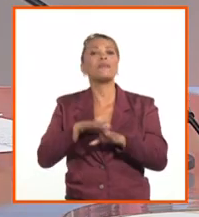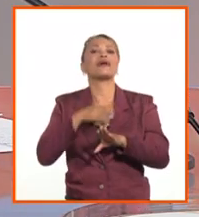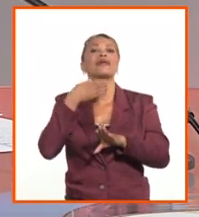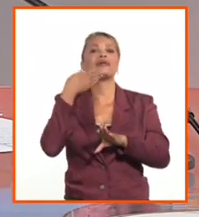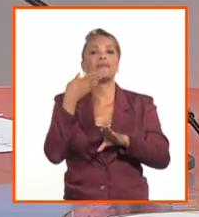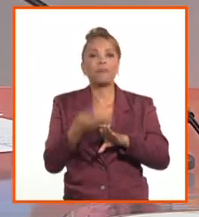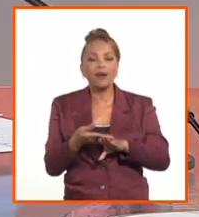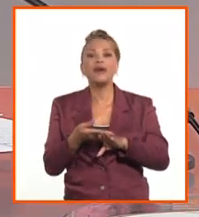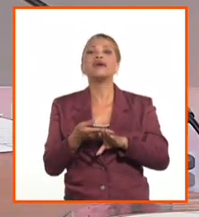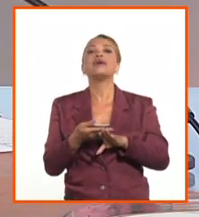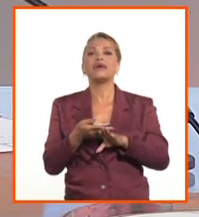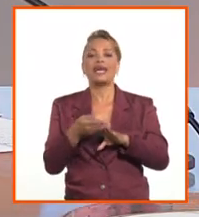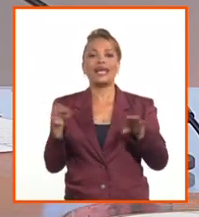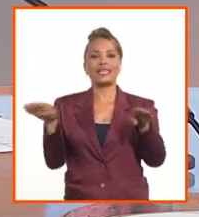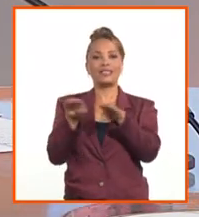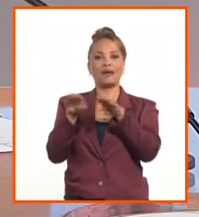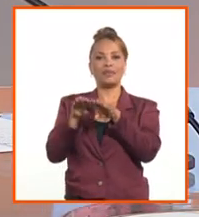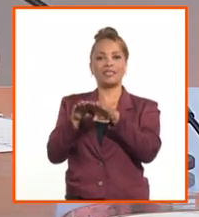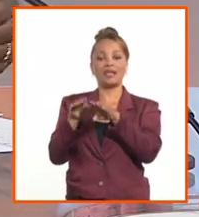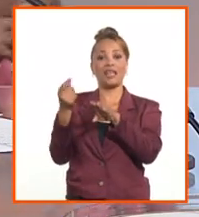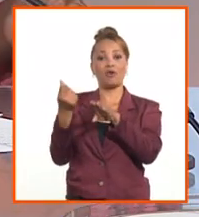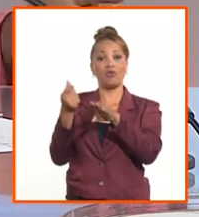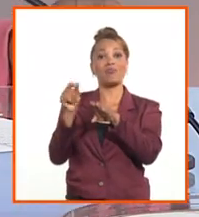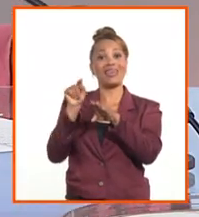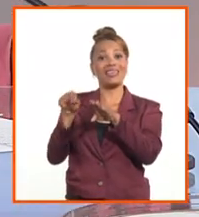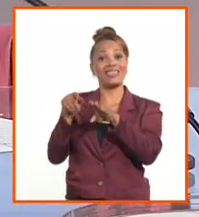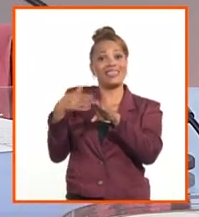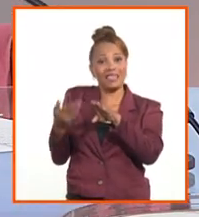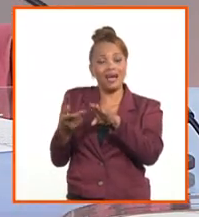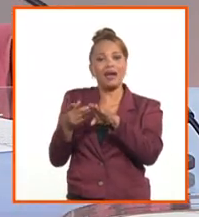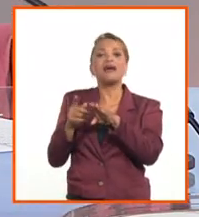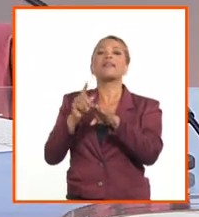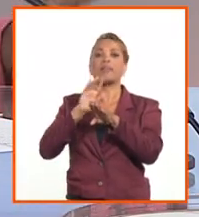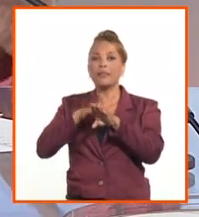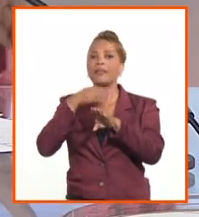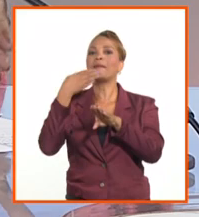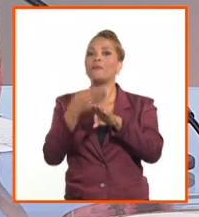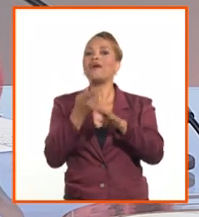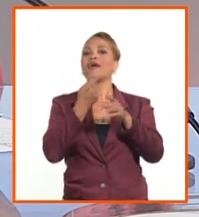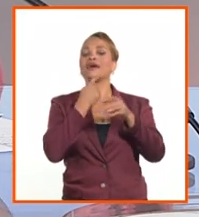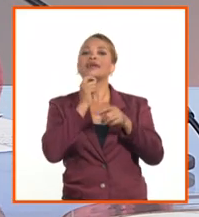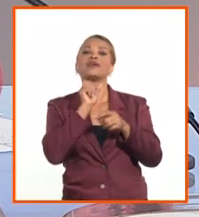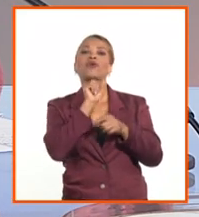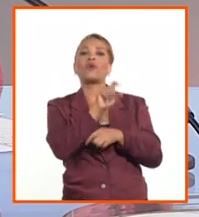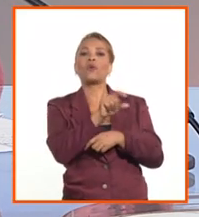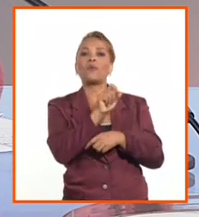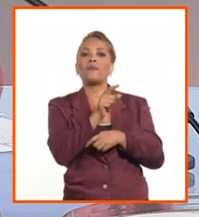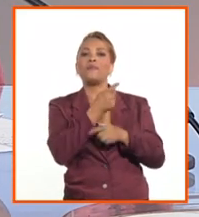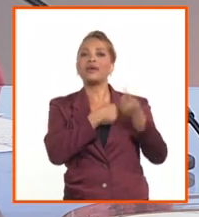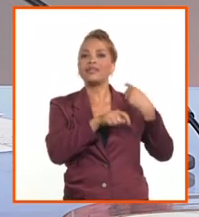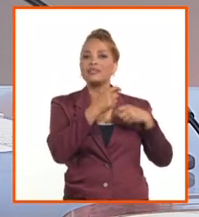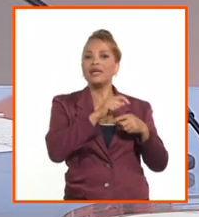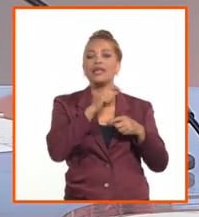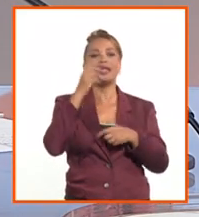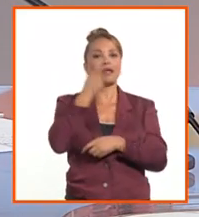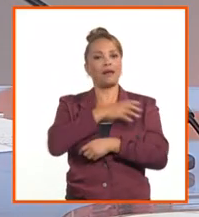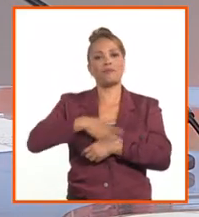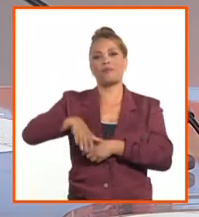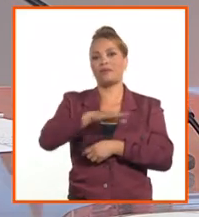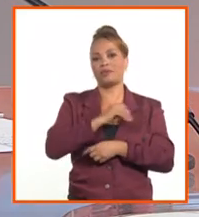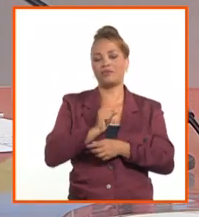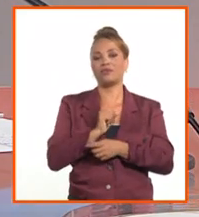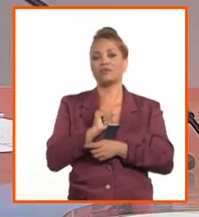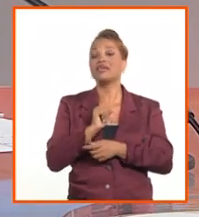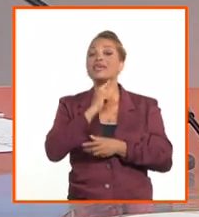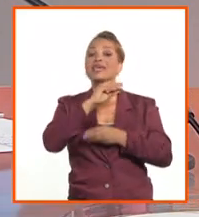generar la estabilidad económica que permite, entonces, ir al objetivo final, que es establecer un único tipo de cambio y un tipo de